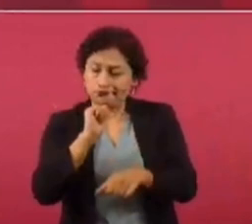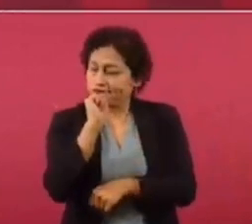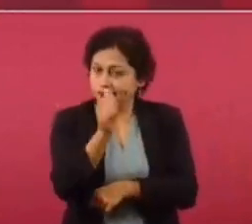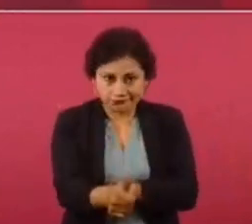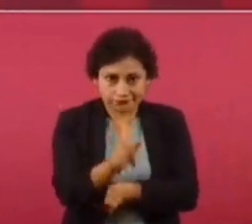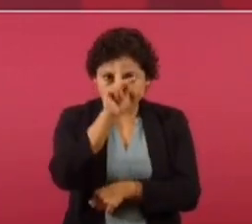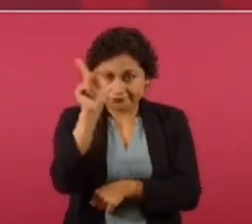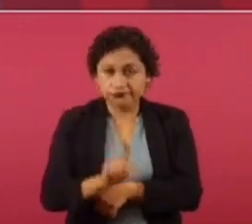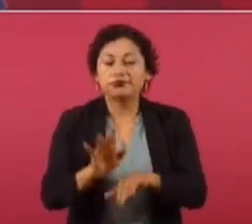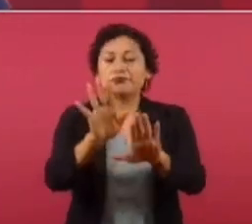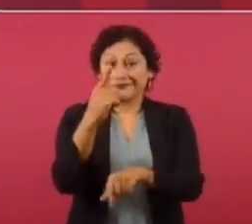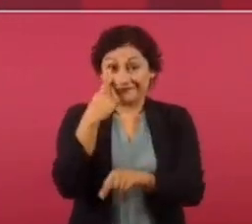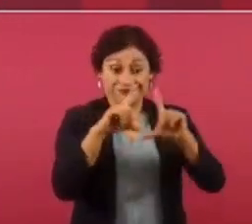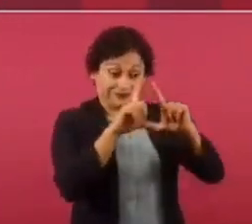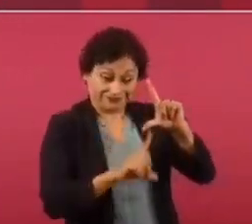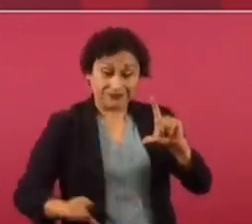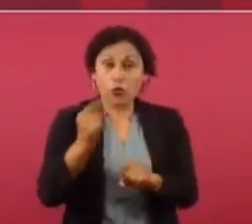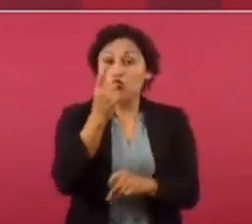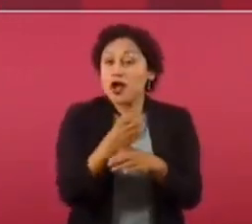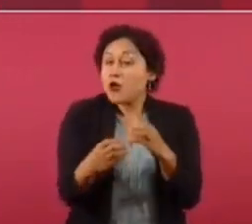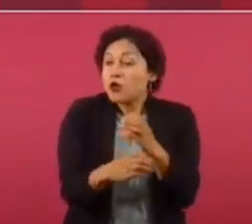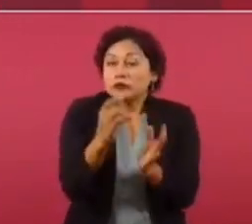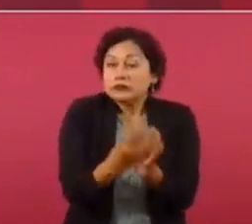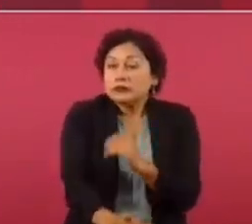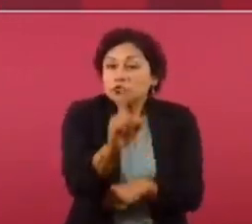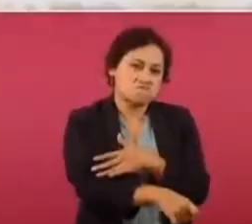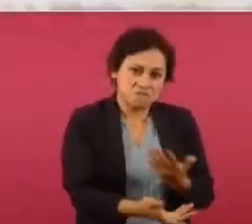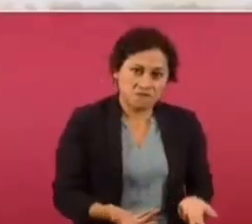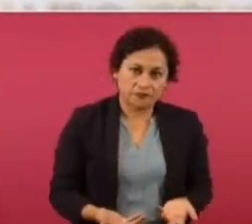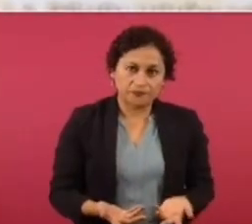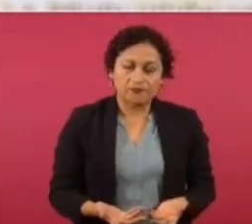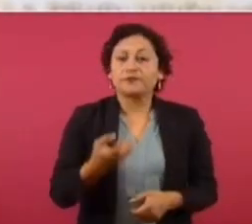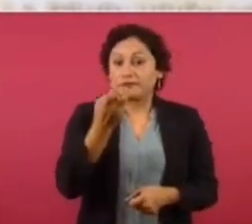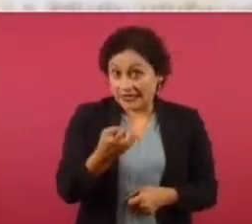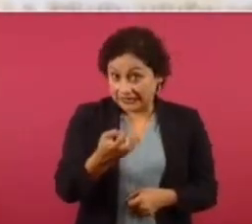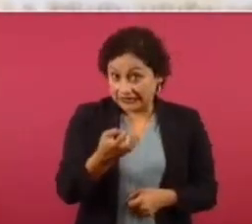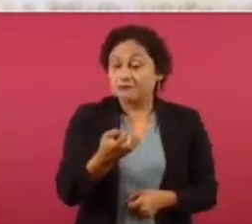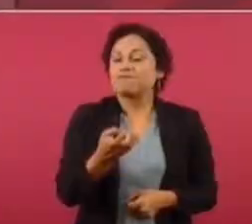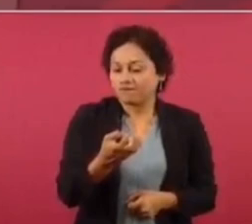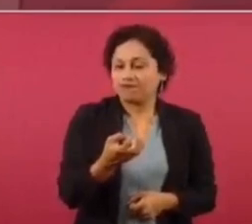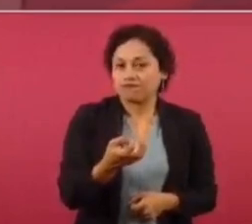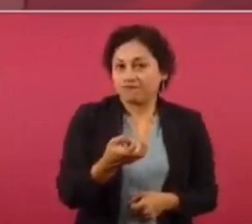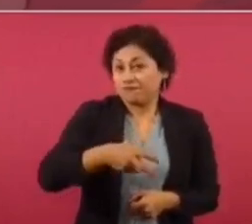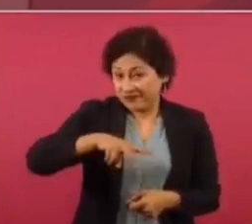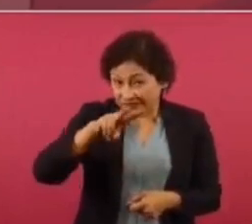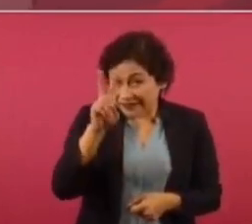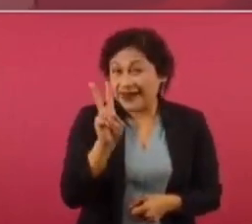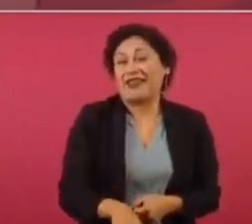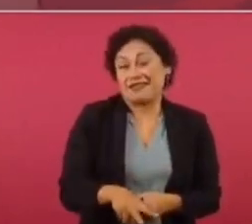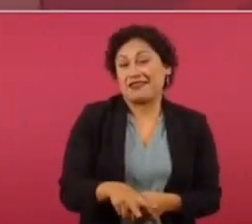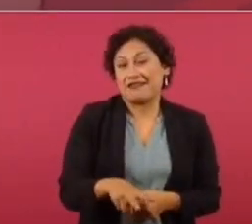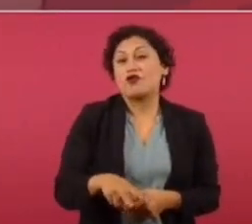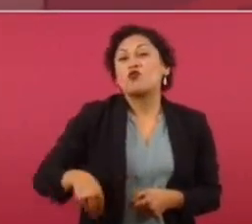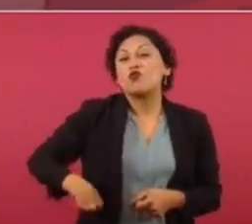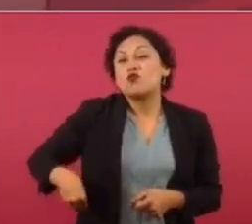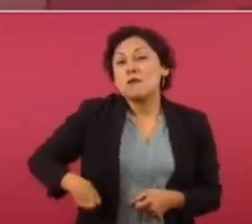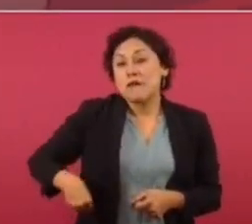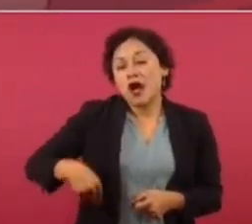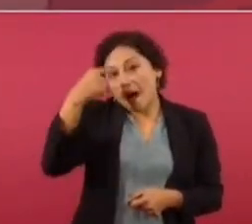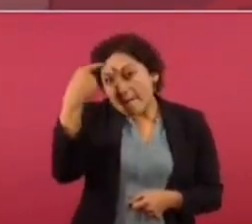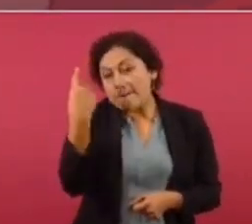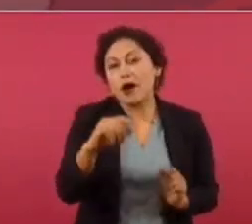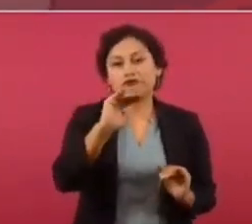Esa peculiaridad se llama corrupción. Y la desigualdad en México es fundamentalmente fruto